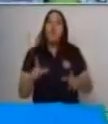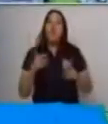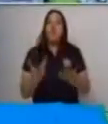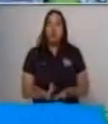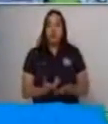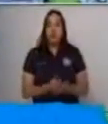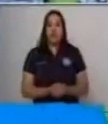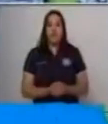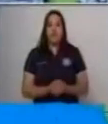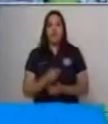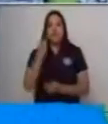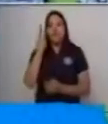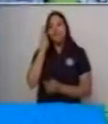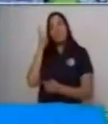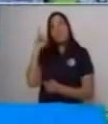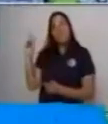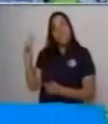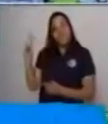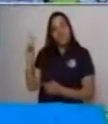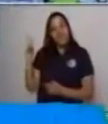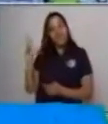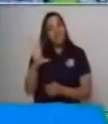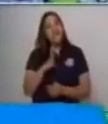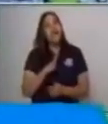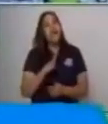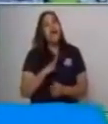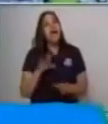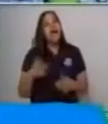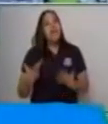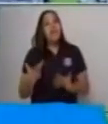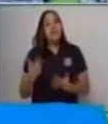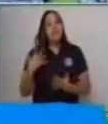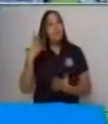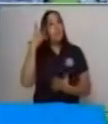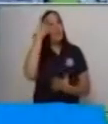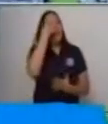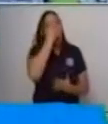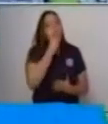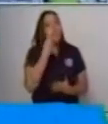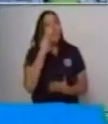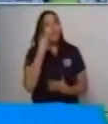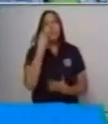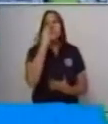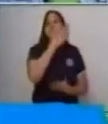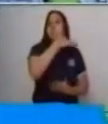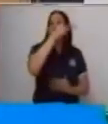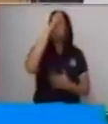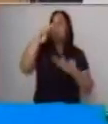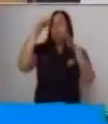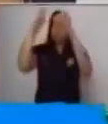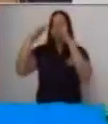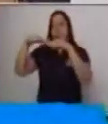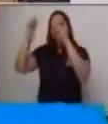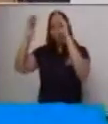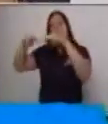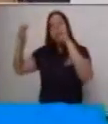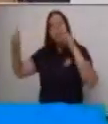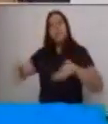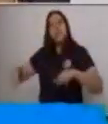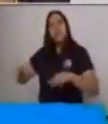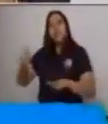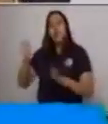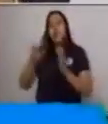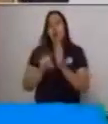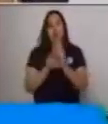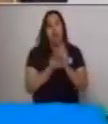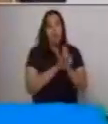este caso, tenemos un hermoso parque. En tu comunidad, o en la aldea, o